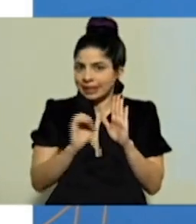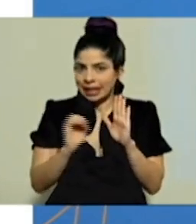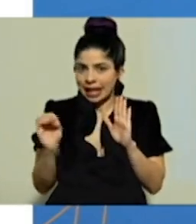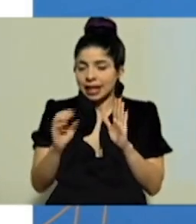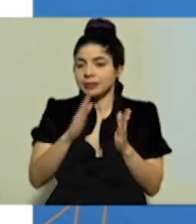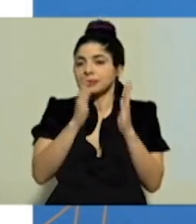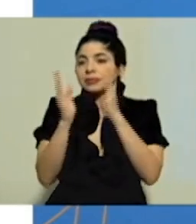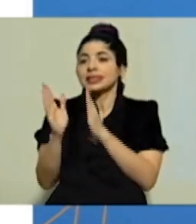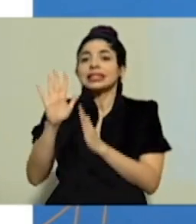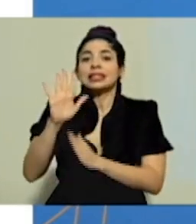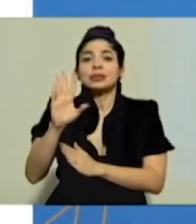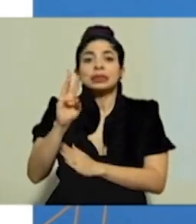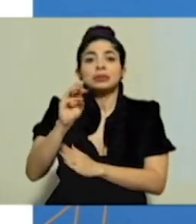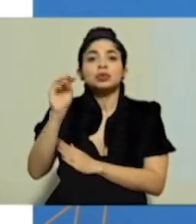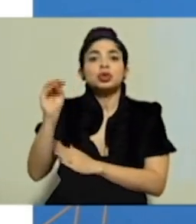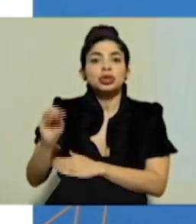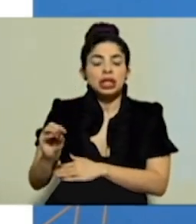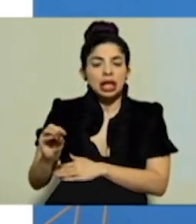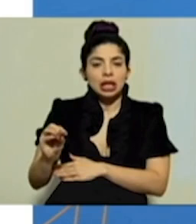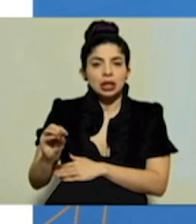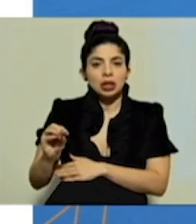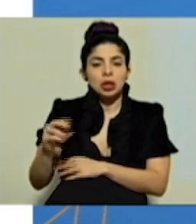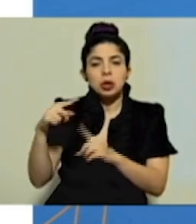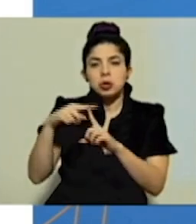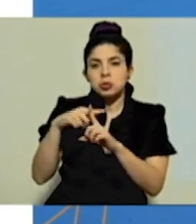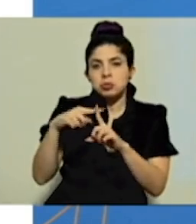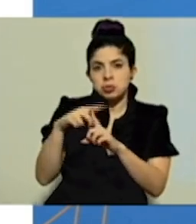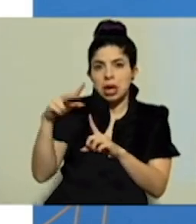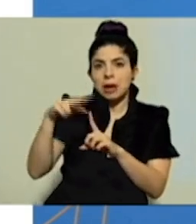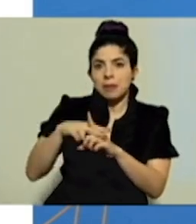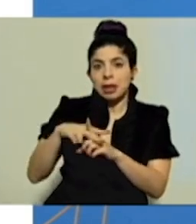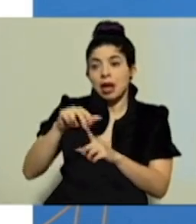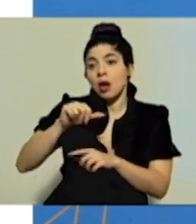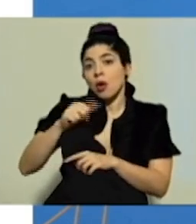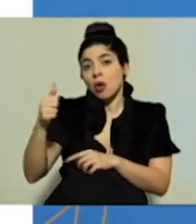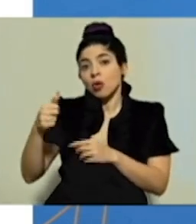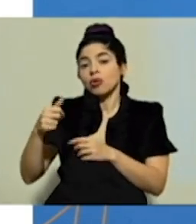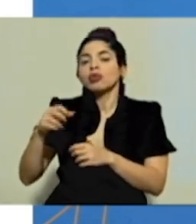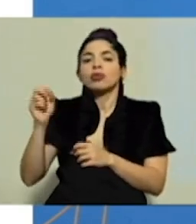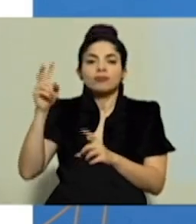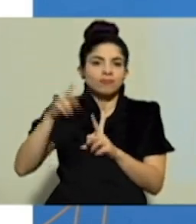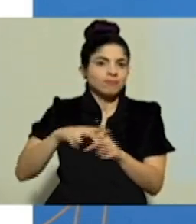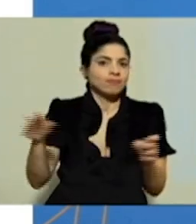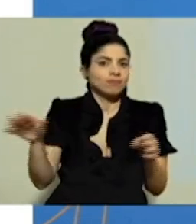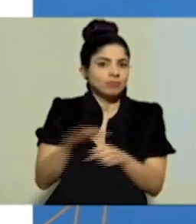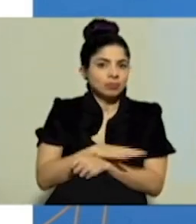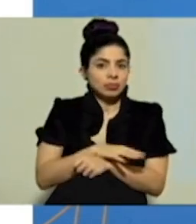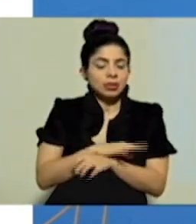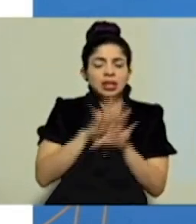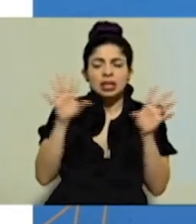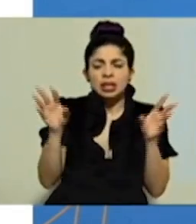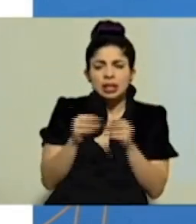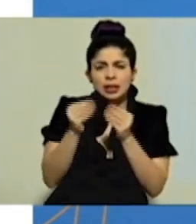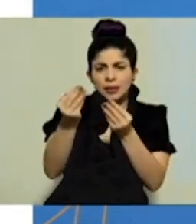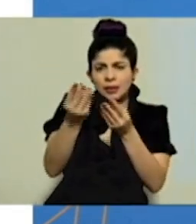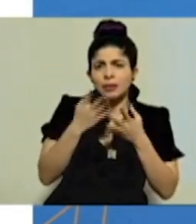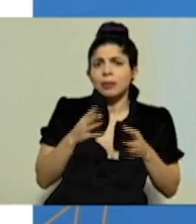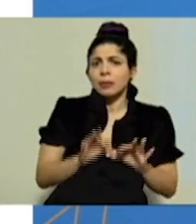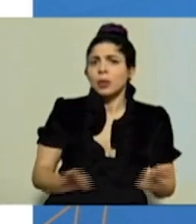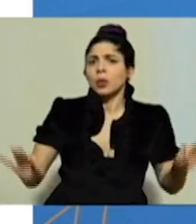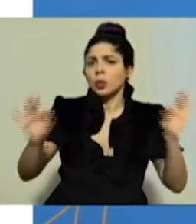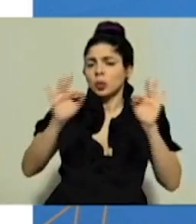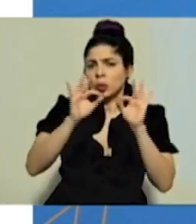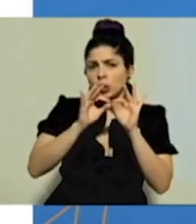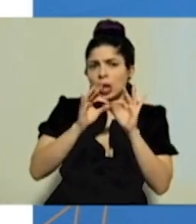56% con medidas parciales y el resto con medidas totales. Esto es que nos dice, y es importante